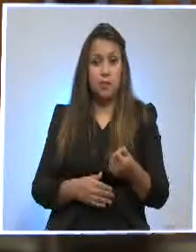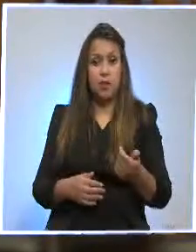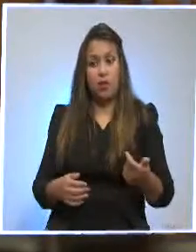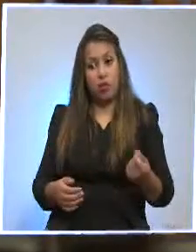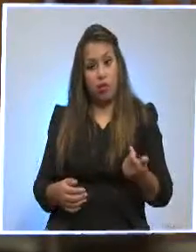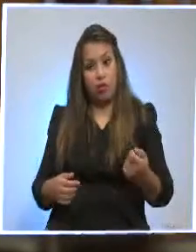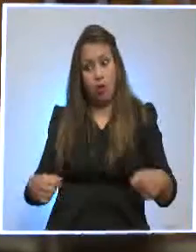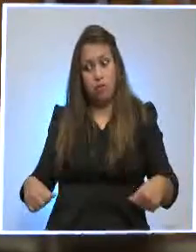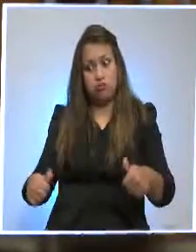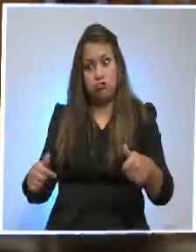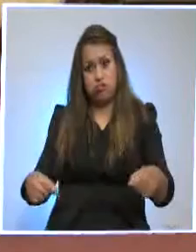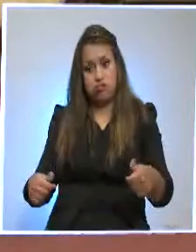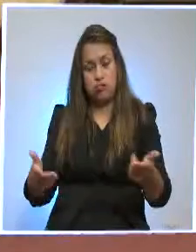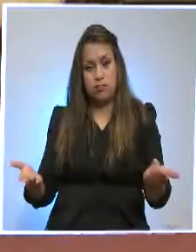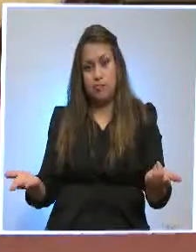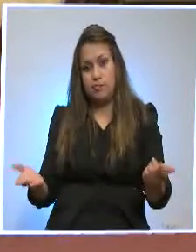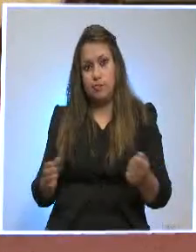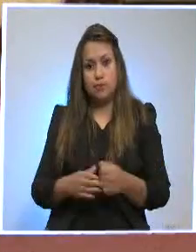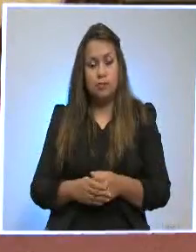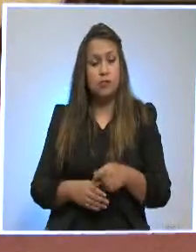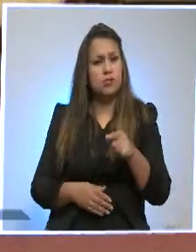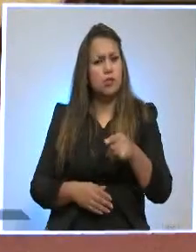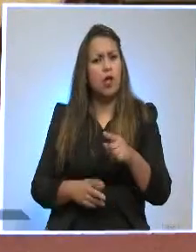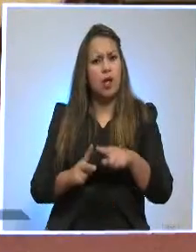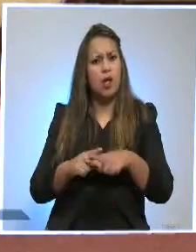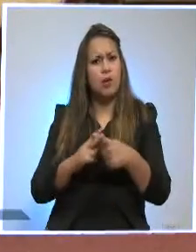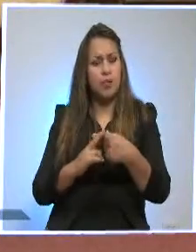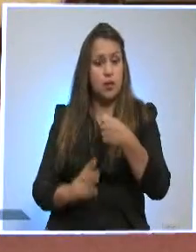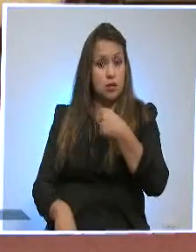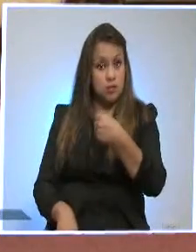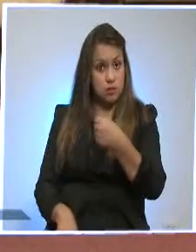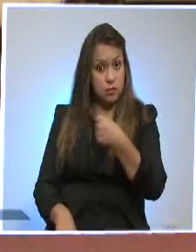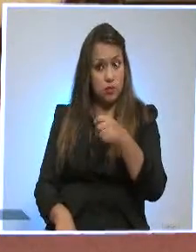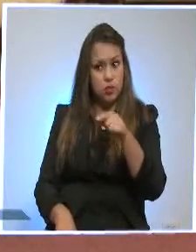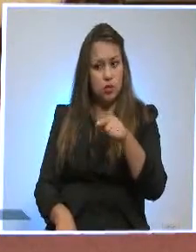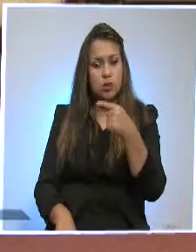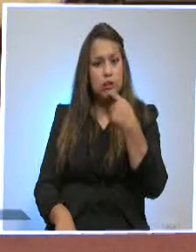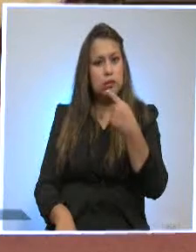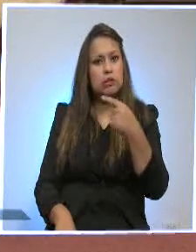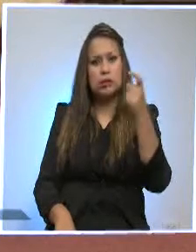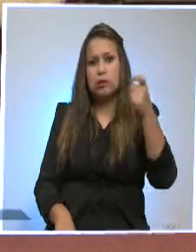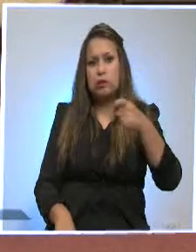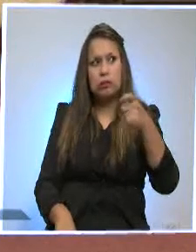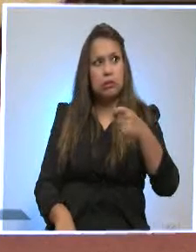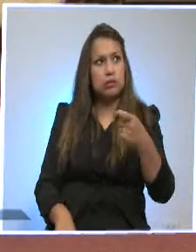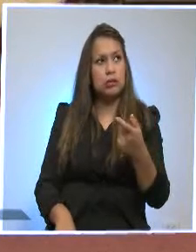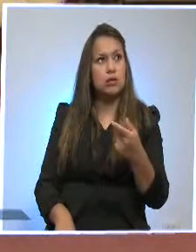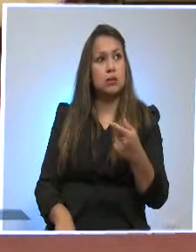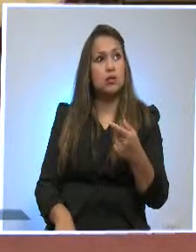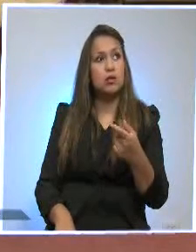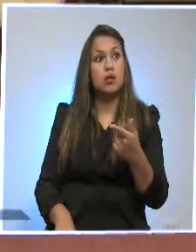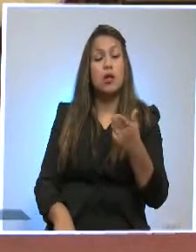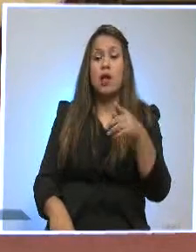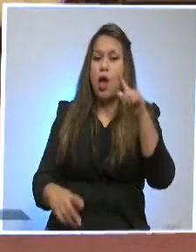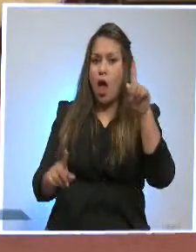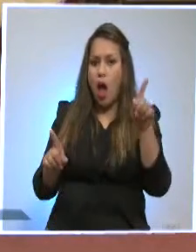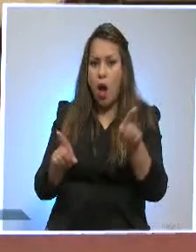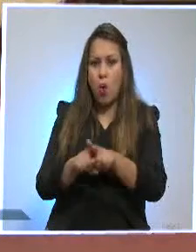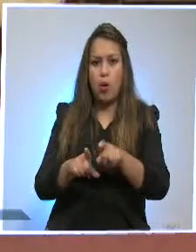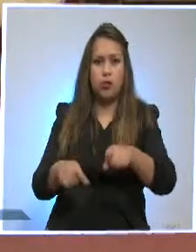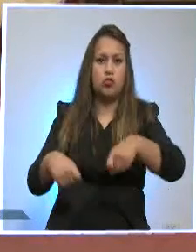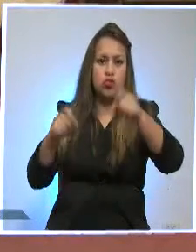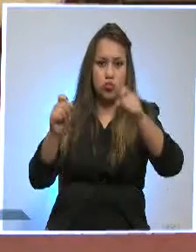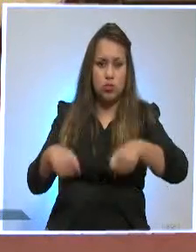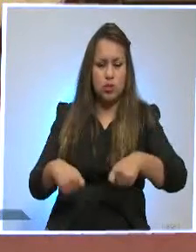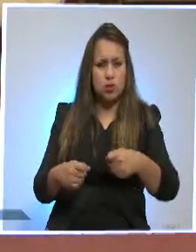consumo nacional. Y al inicio de esta entrevista usted hacía referencia a la necesidad de ir por el lado de los acuerdos comerciales.